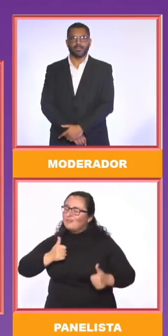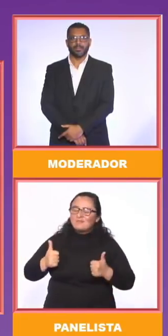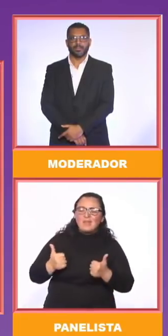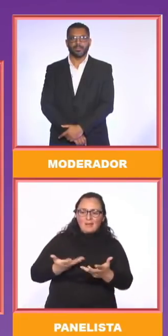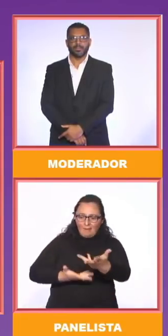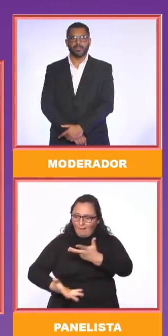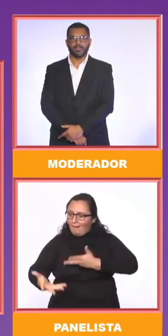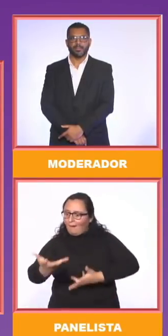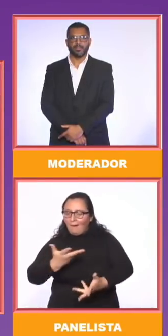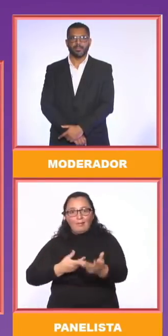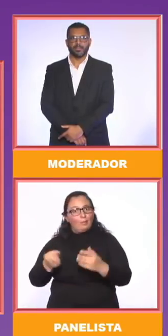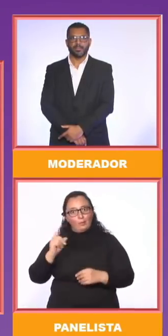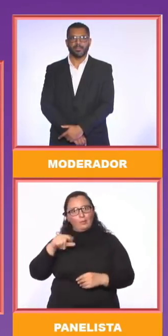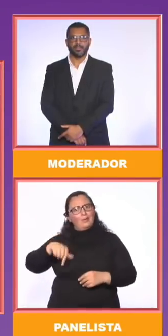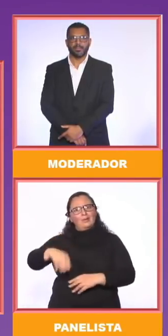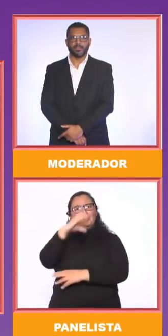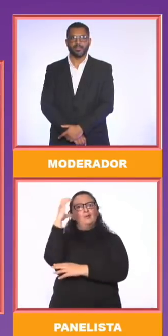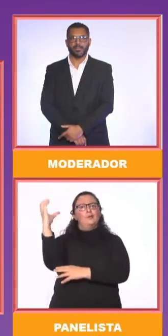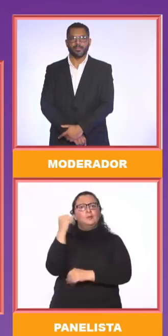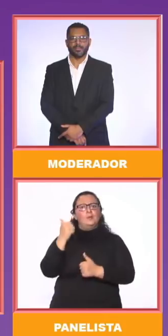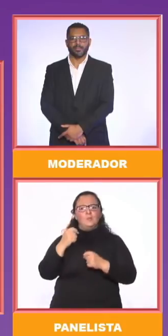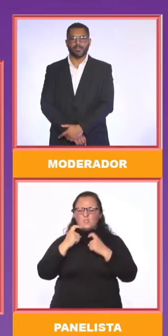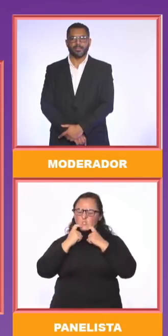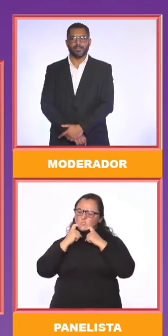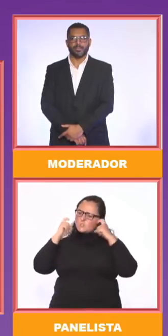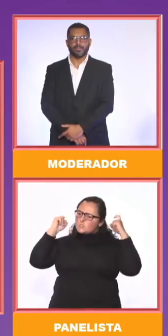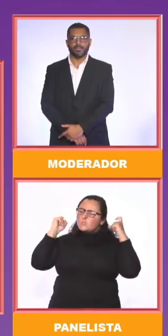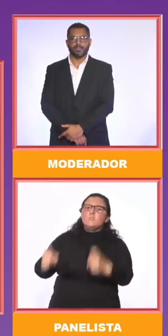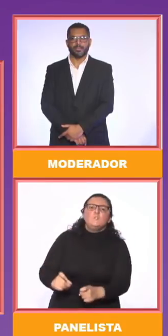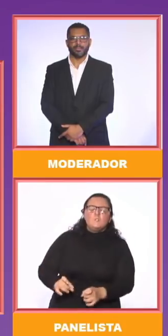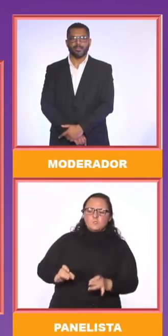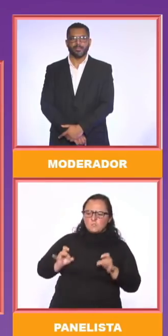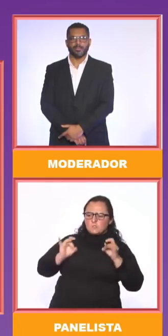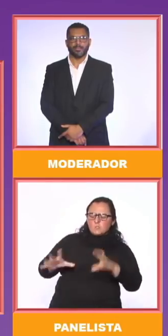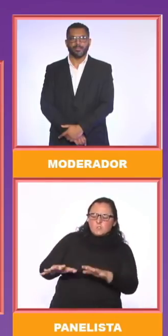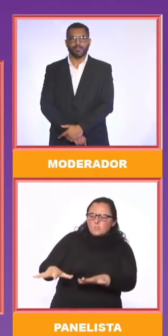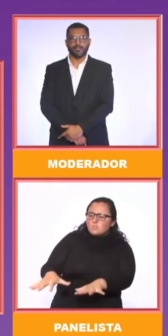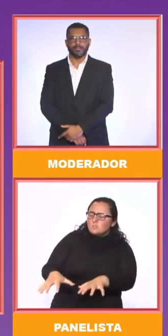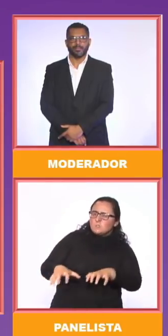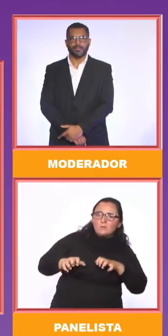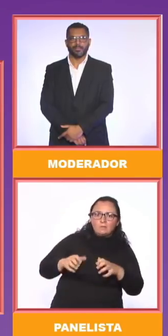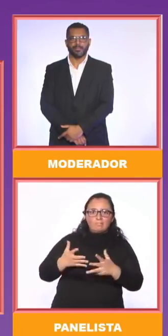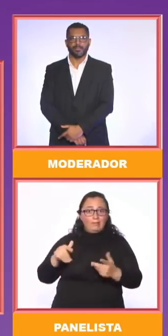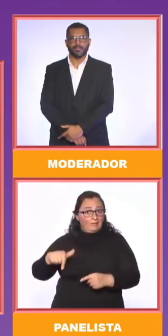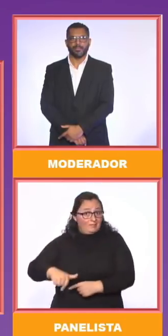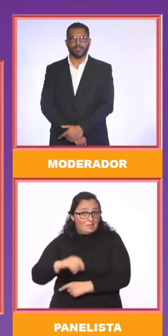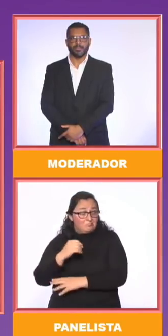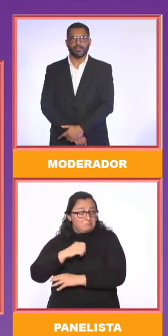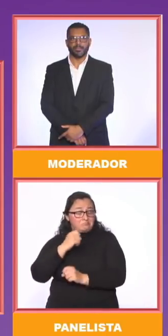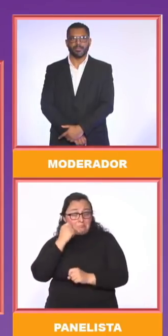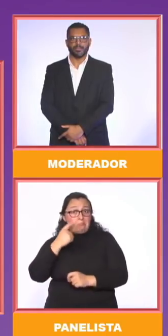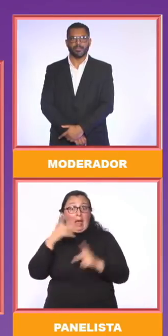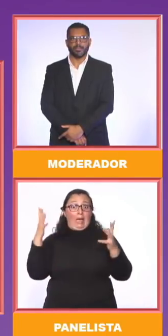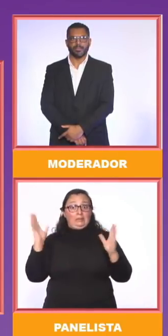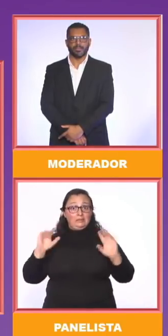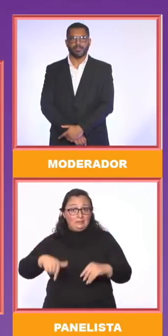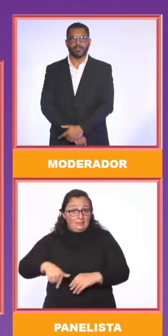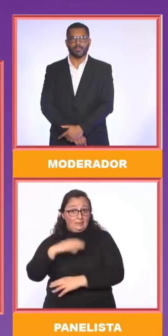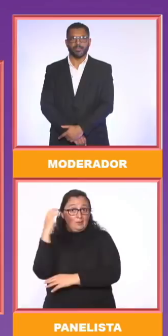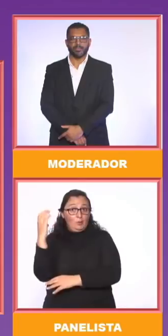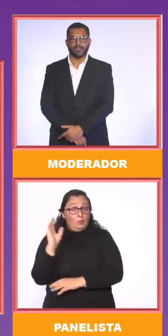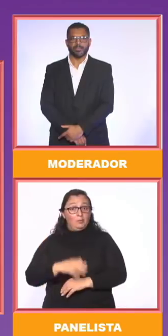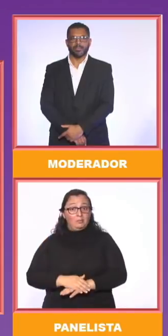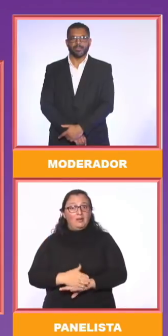del odio, de la envidia. Están sembrando el país de minas, pero ahora son minas que